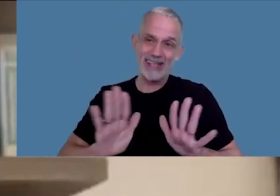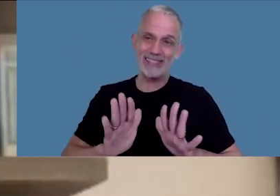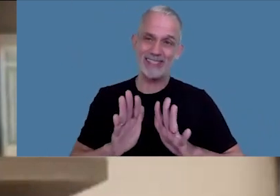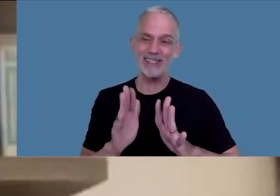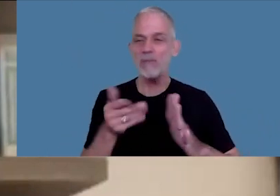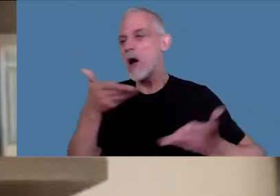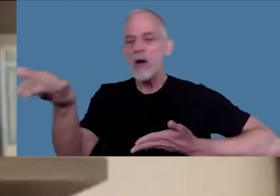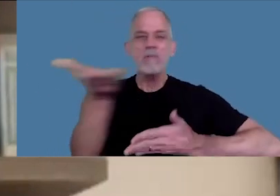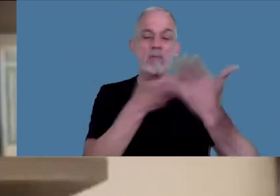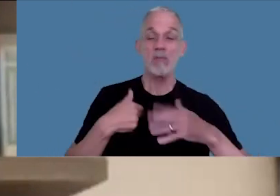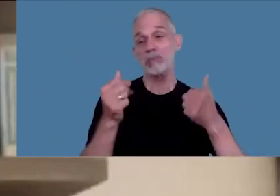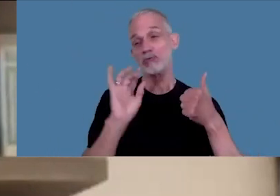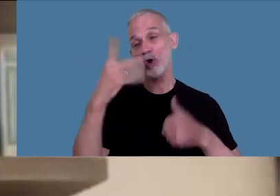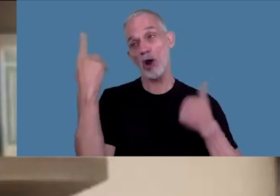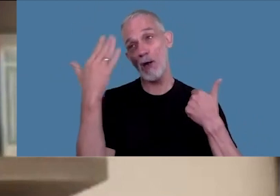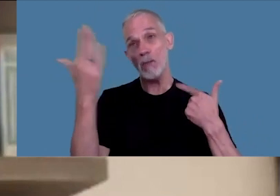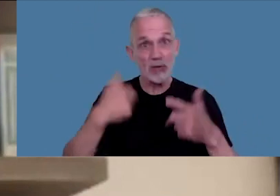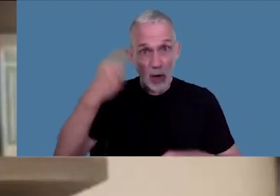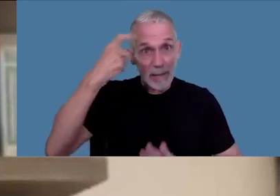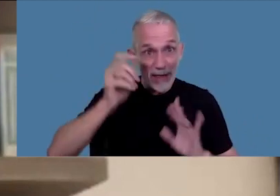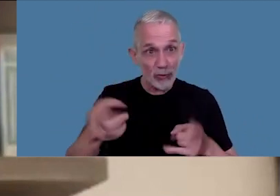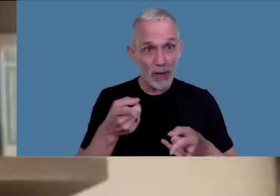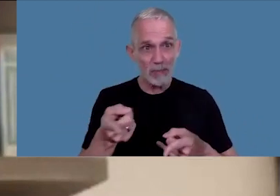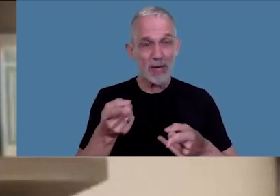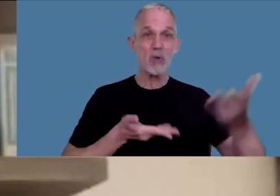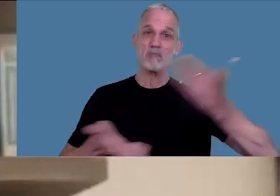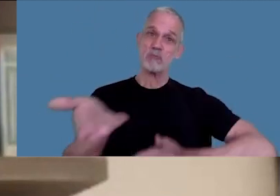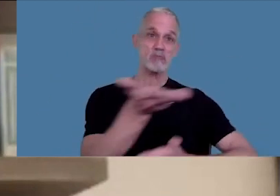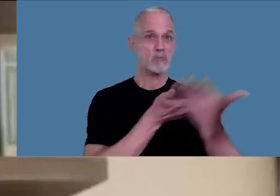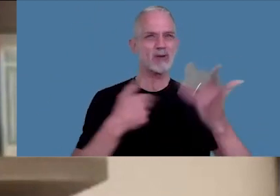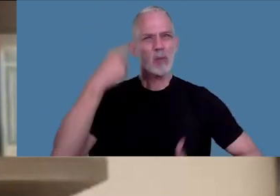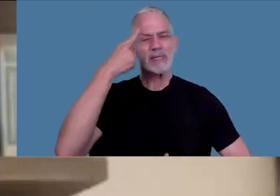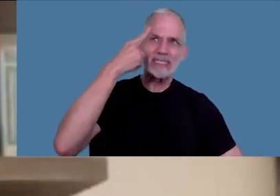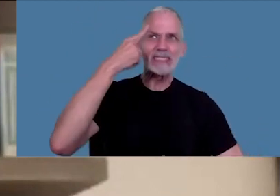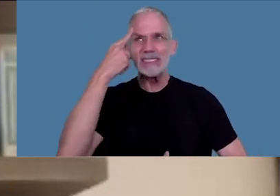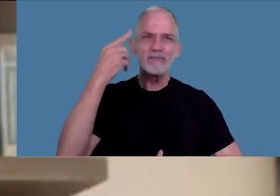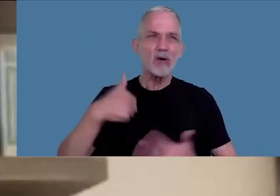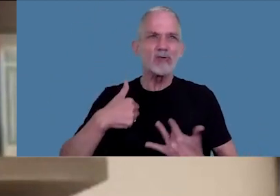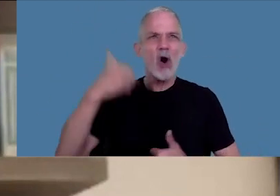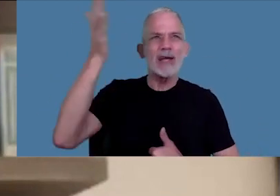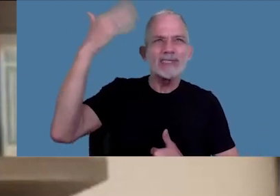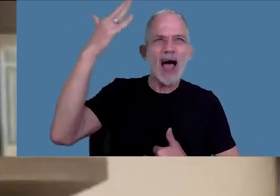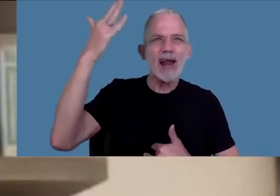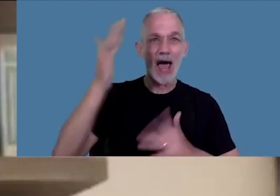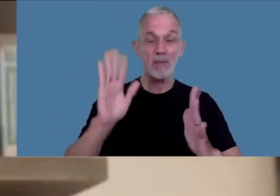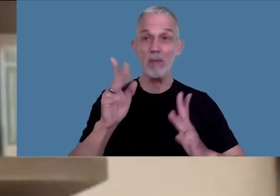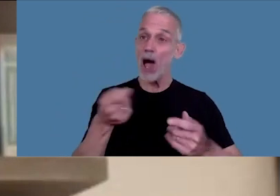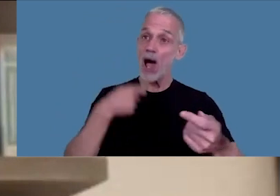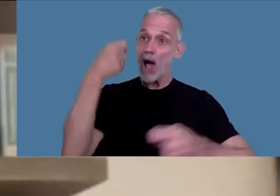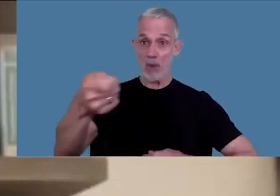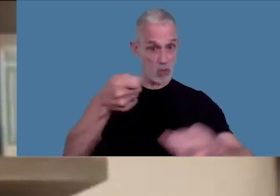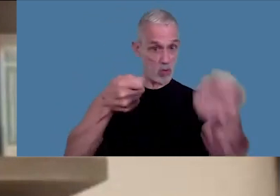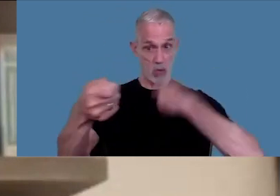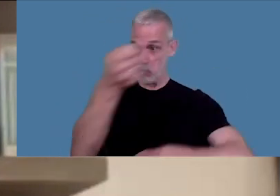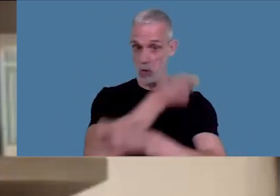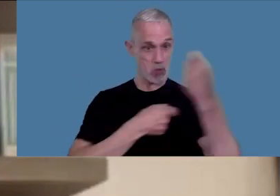interactuar porque si no además yo aprendo o sea yo pensaba cada vez que uno da una charla uno le aporta y en